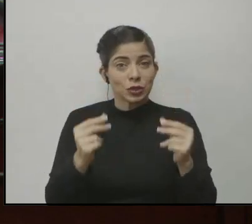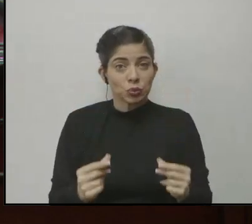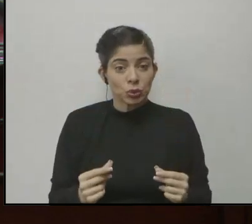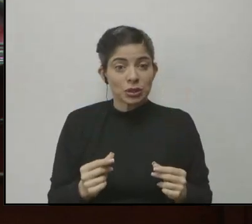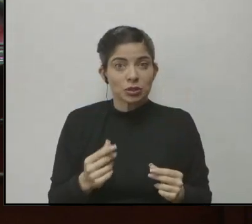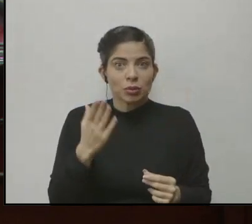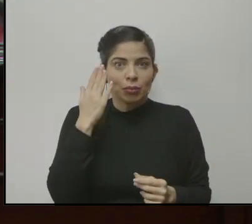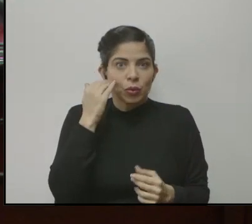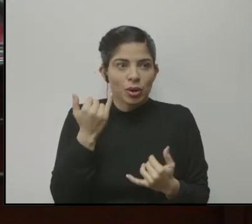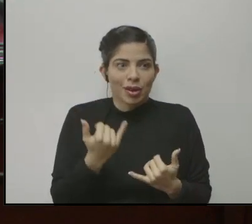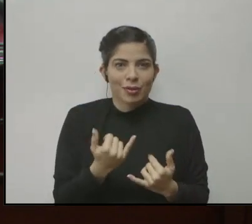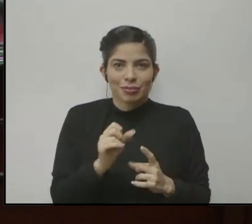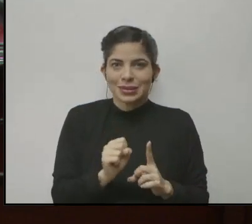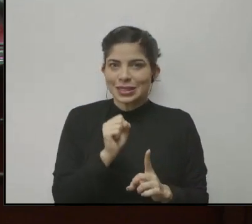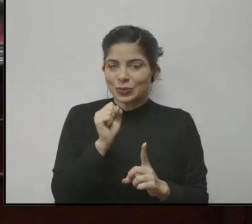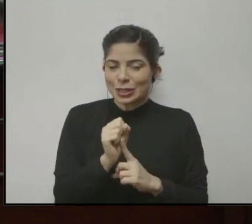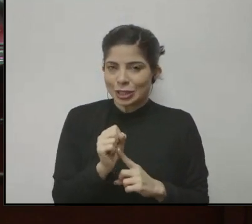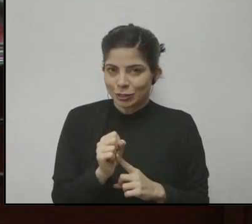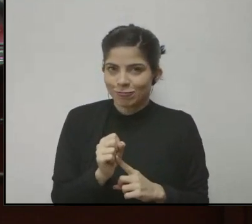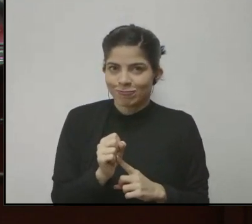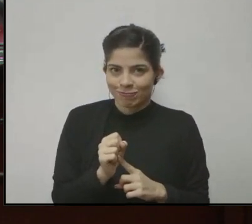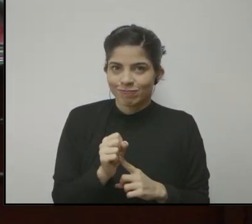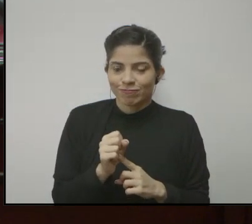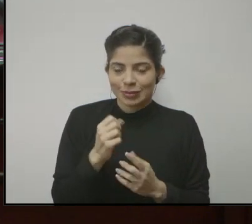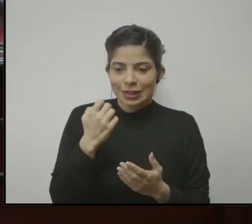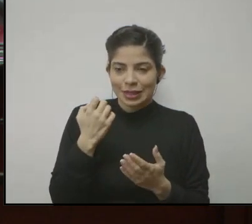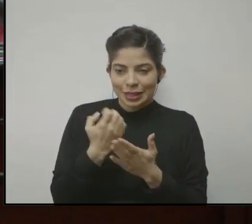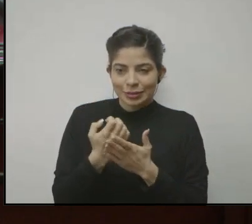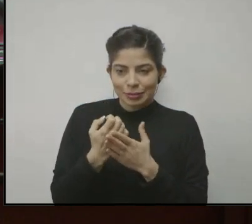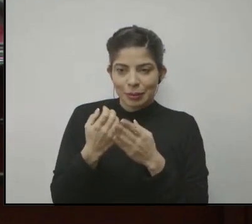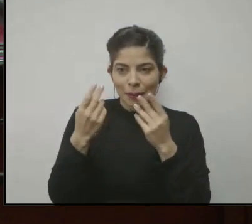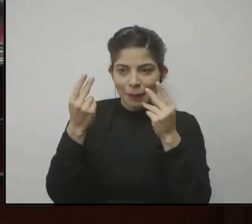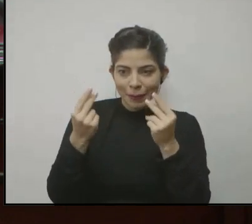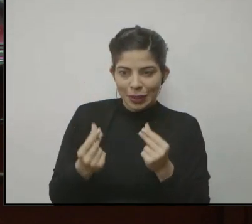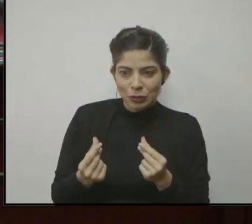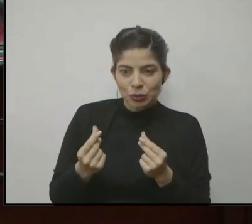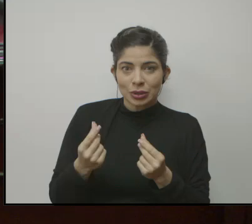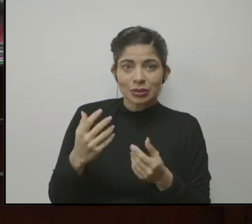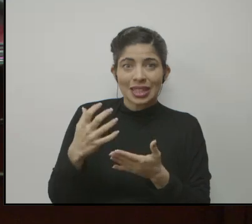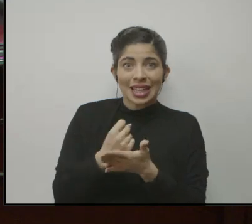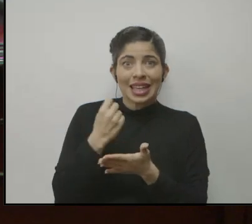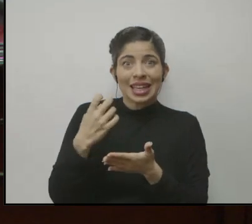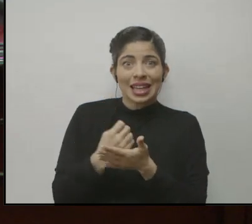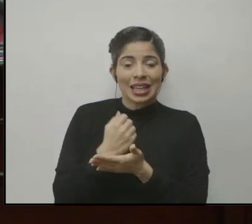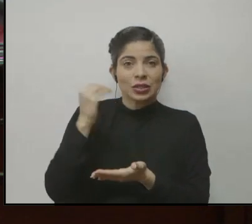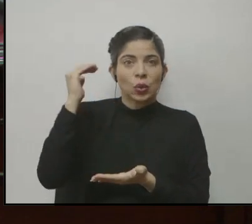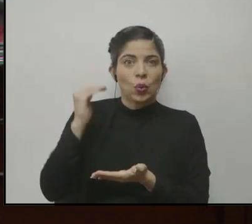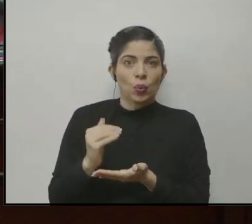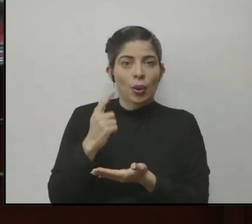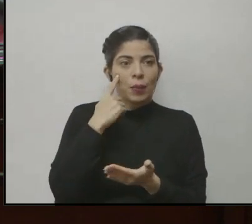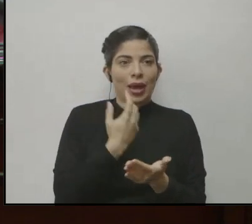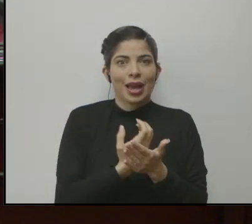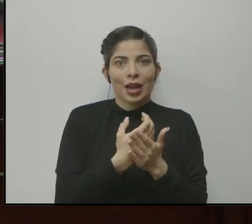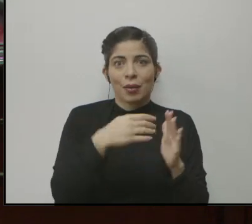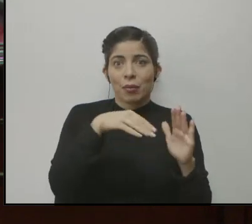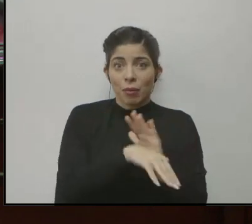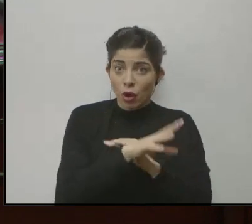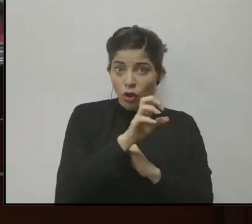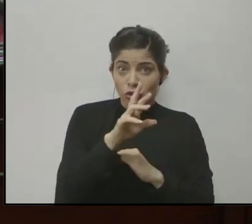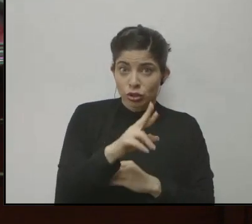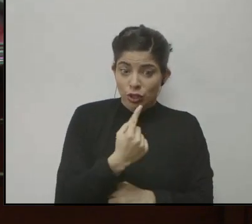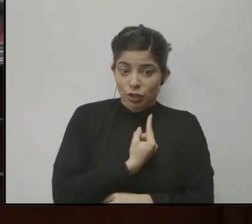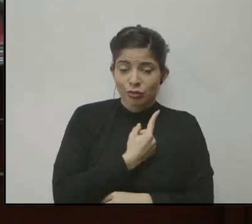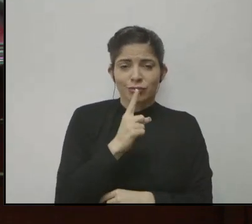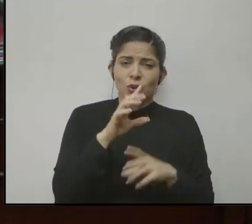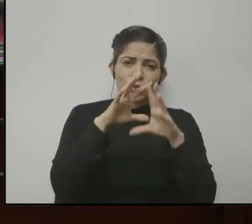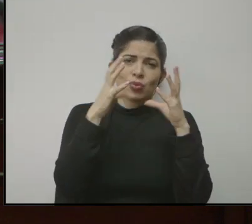es por la situación en que vivimos. Hay una reducción de los ingresos por la caída en la economía, no solo en Costa Rica, sino